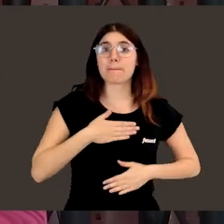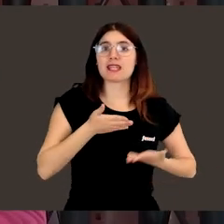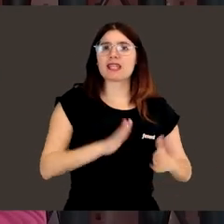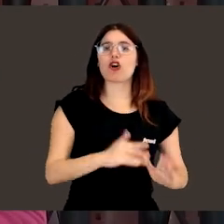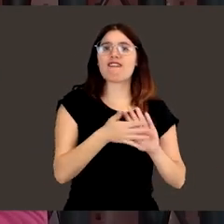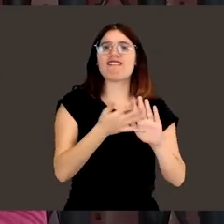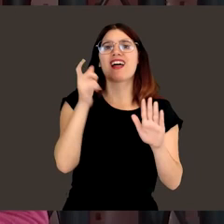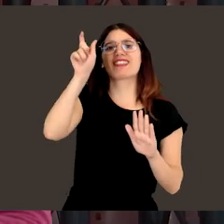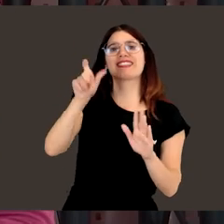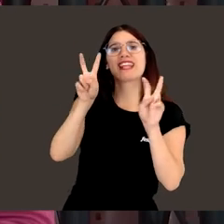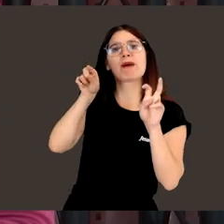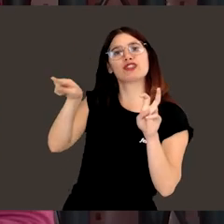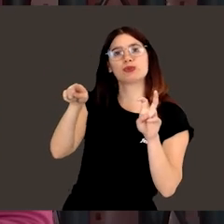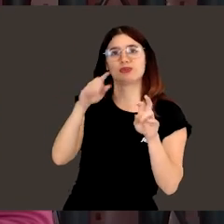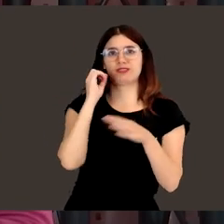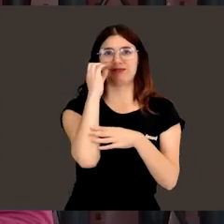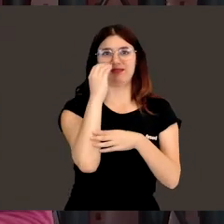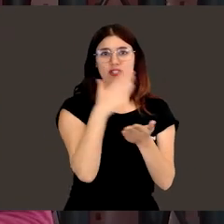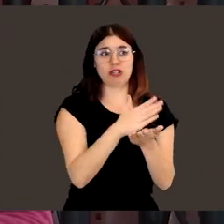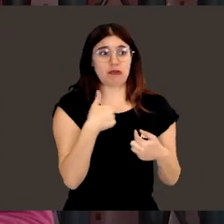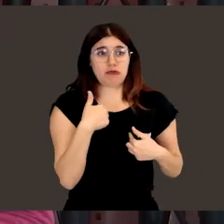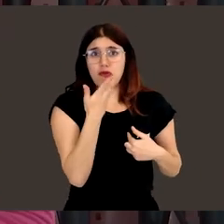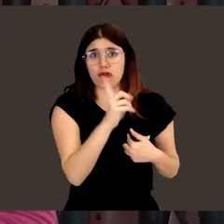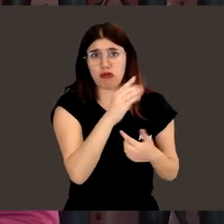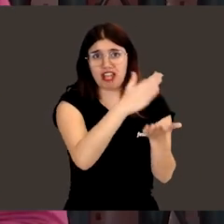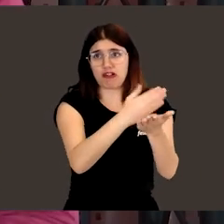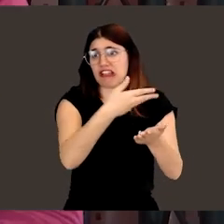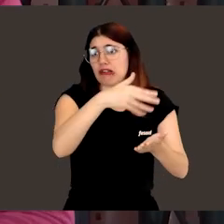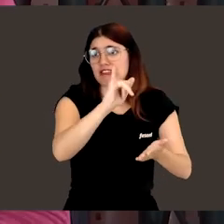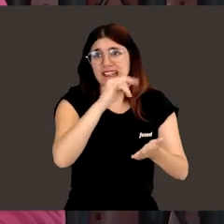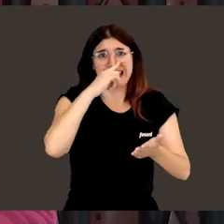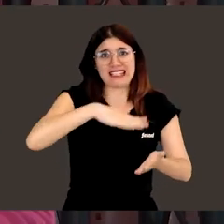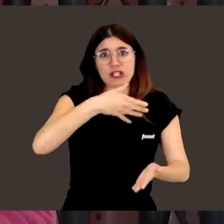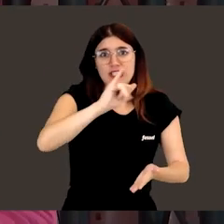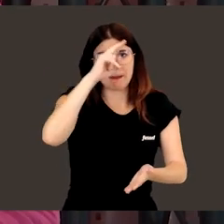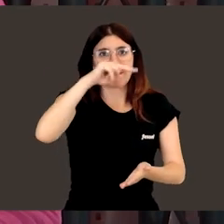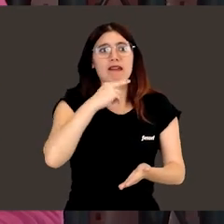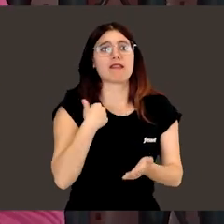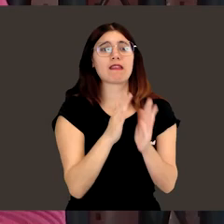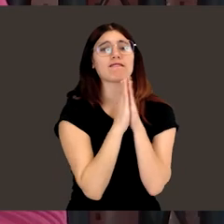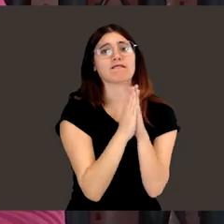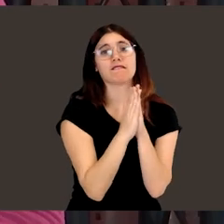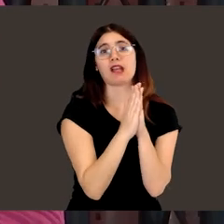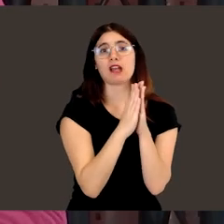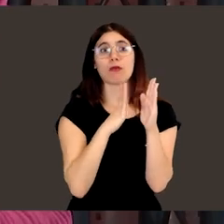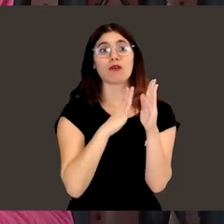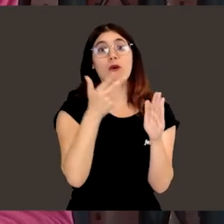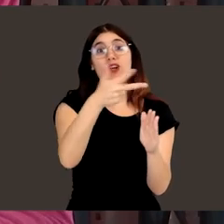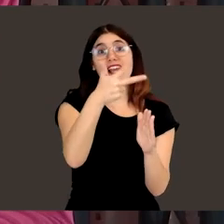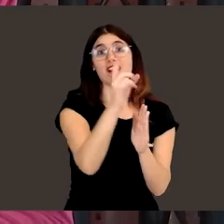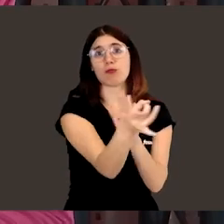mañana mi hijo va hablar de ti en el colegio. Y entonces yo ni conocía a este señor ni al colegio ni al niño. Y le dije, por favor,